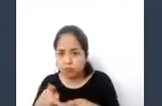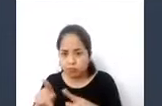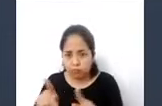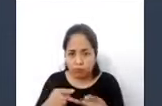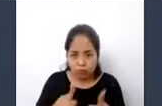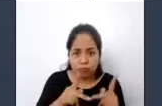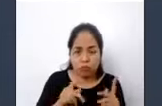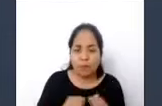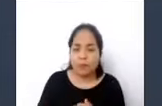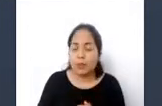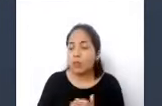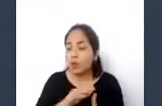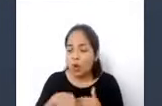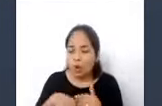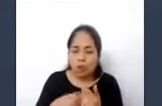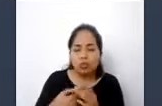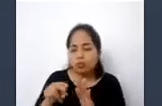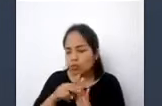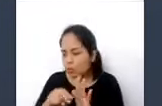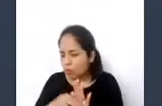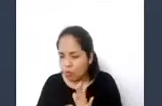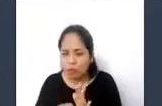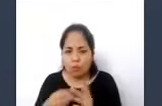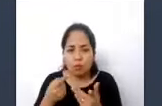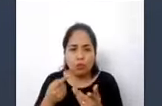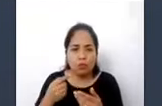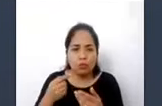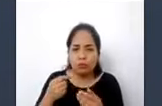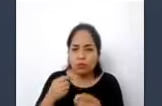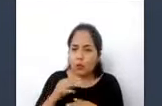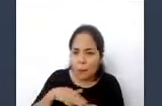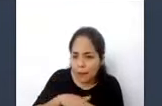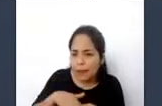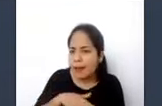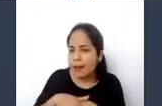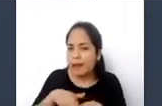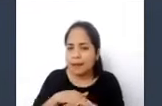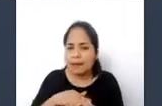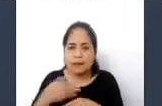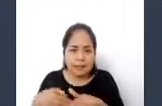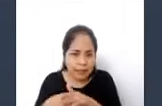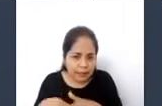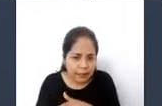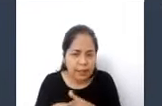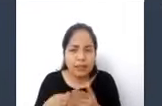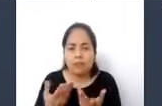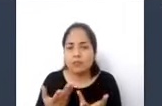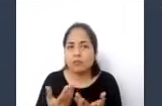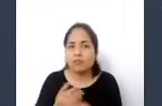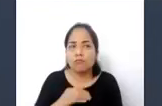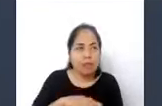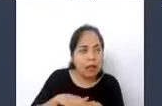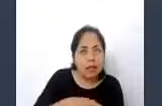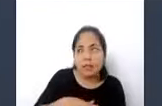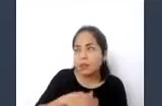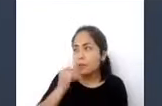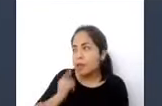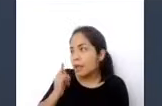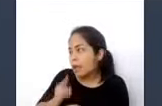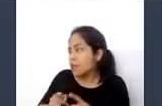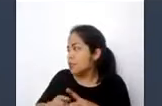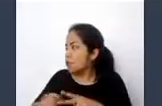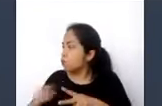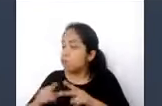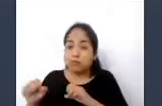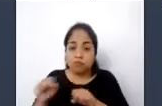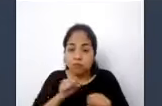protocolos, diagnósticos de accesibilidad, planes de accesibilidad, instrucciones, planes de emergencia y evacuación, de